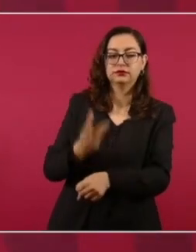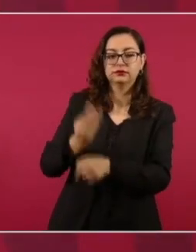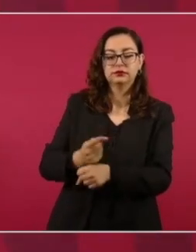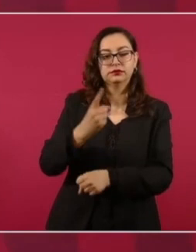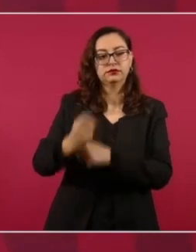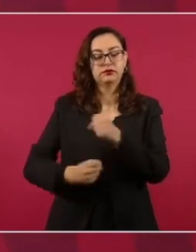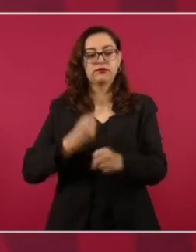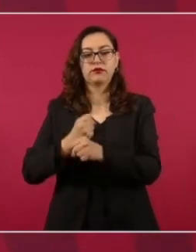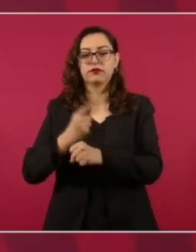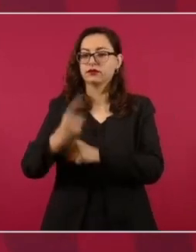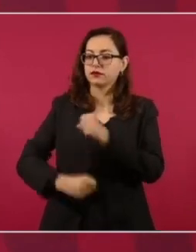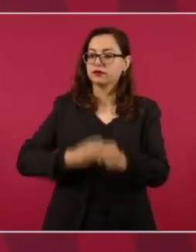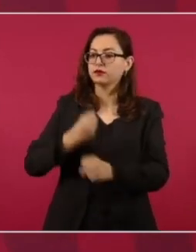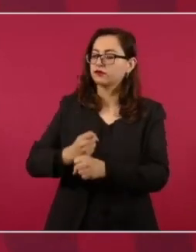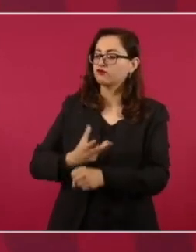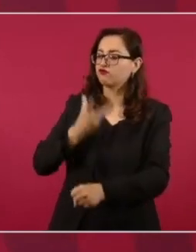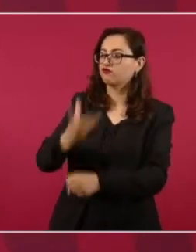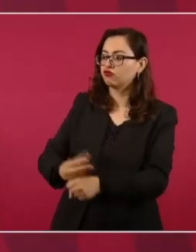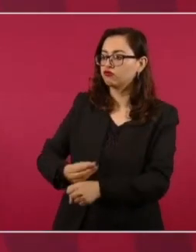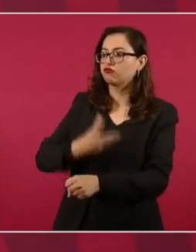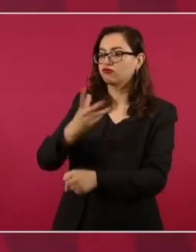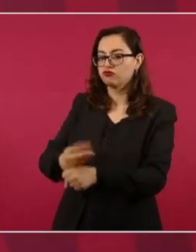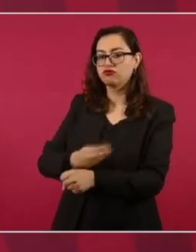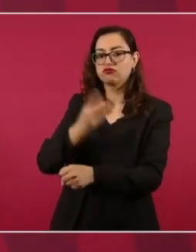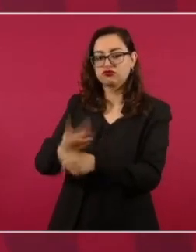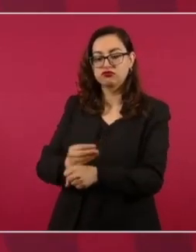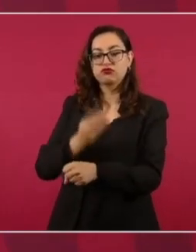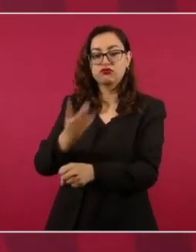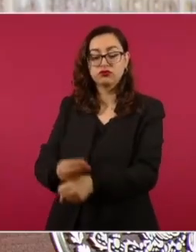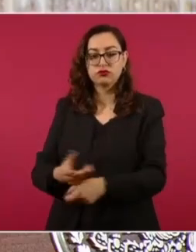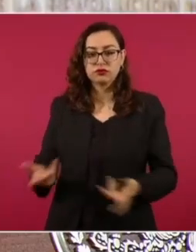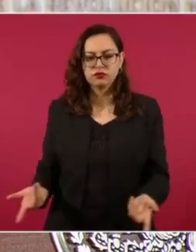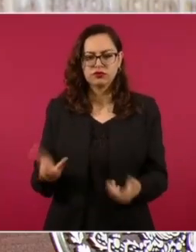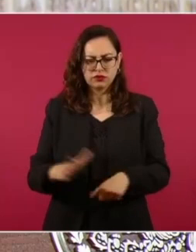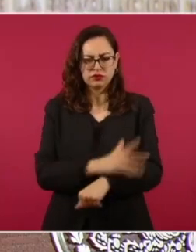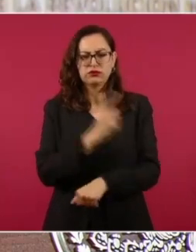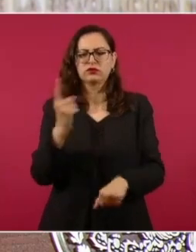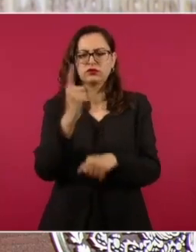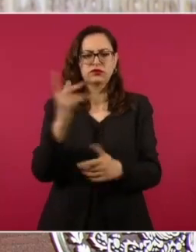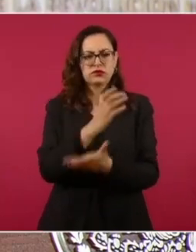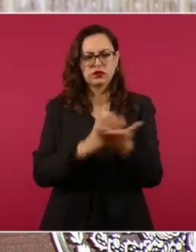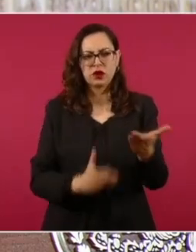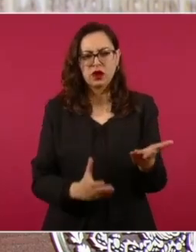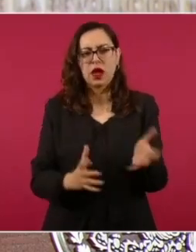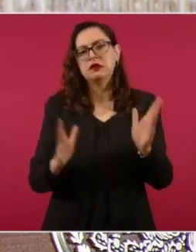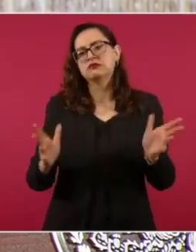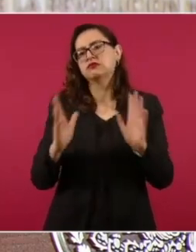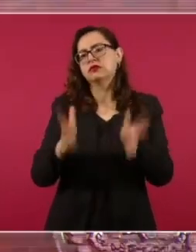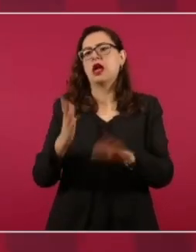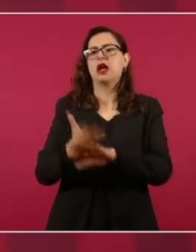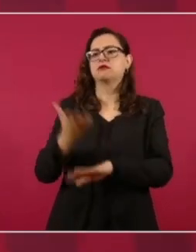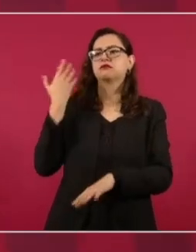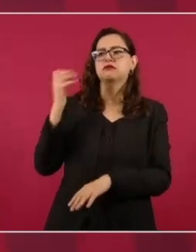Ya esos contratos los encontramos suscritos,